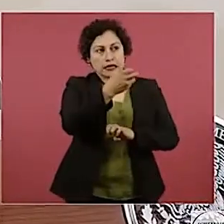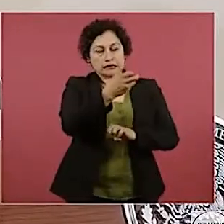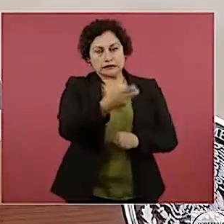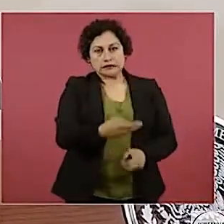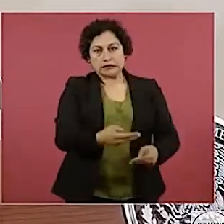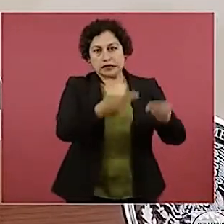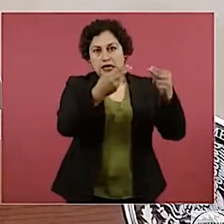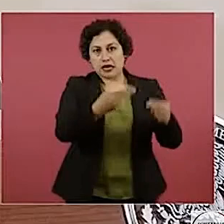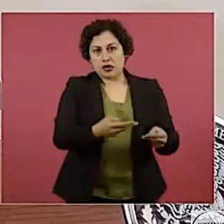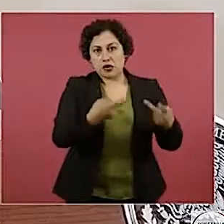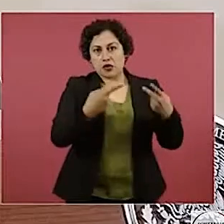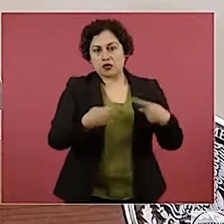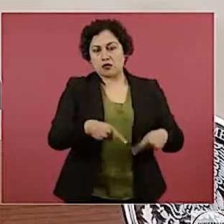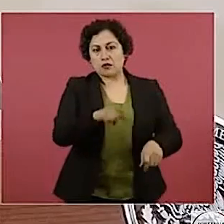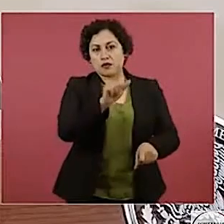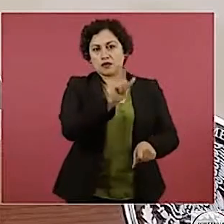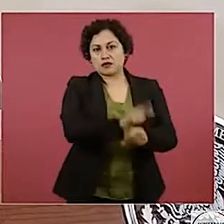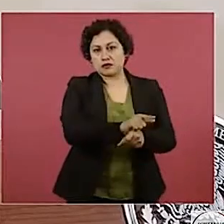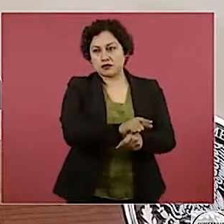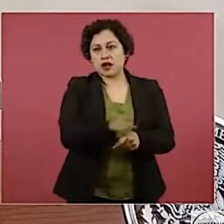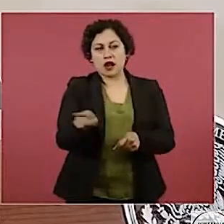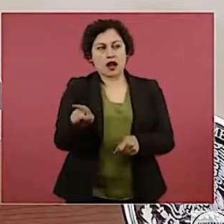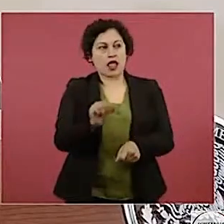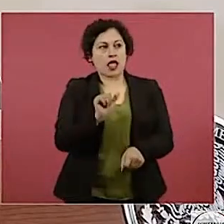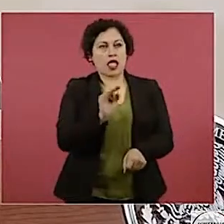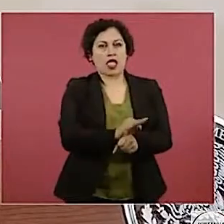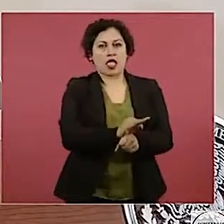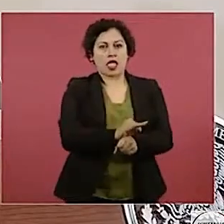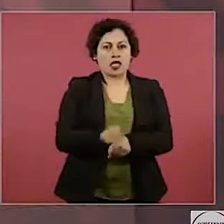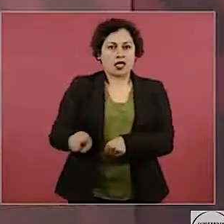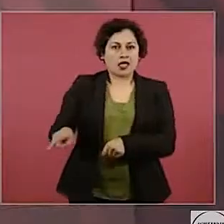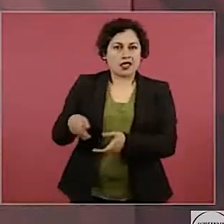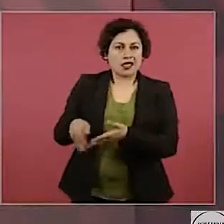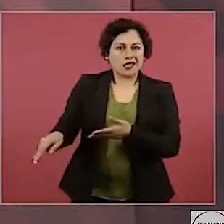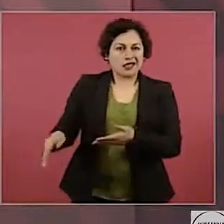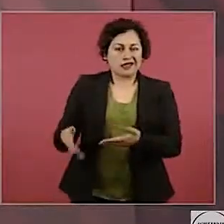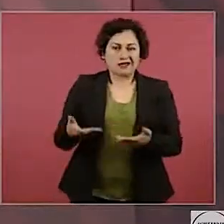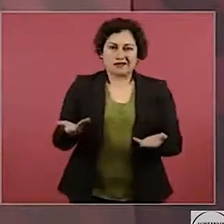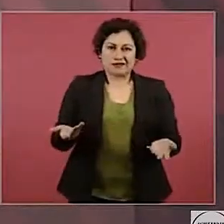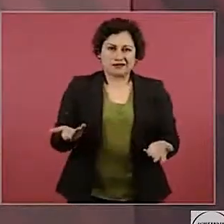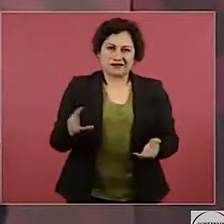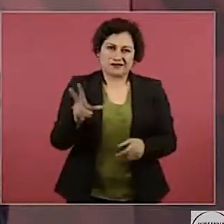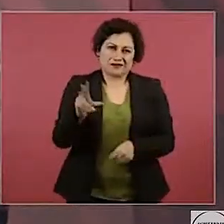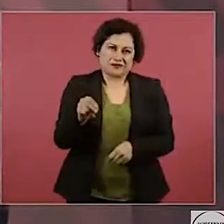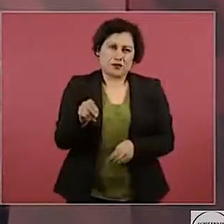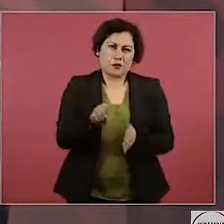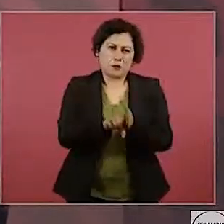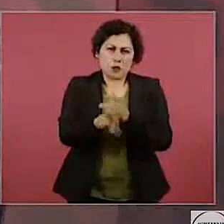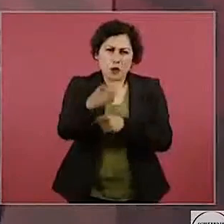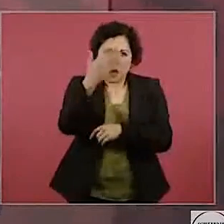actualmente como si fuese Iberdrola